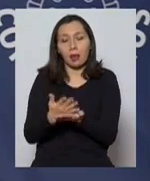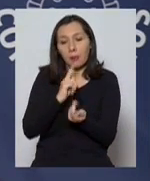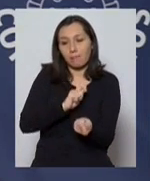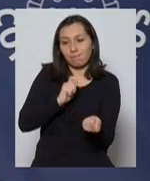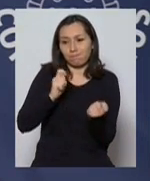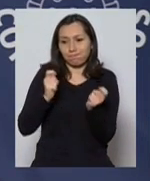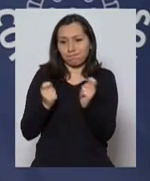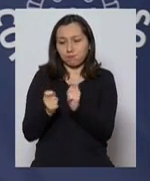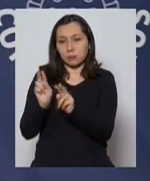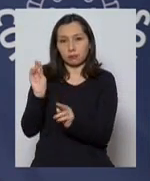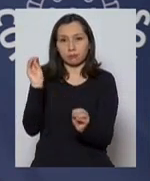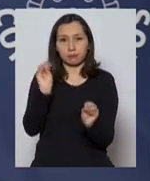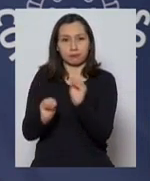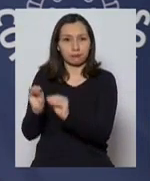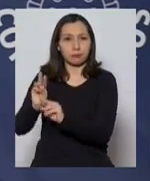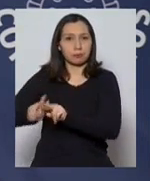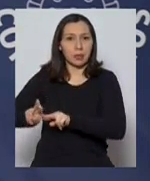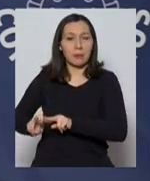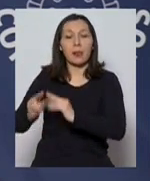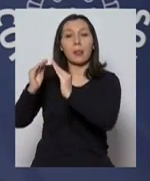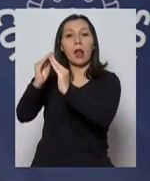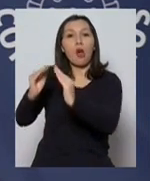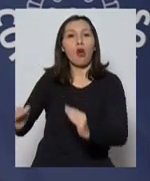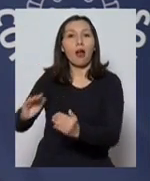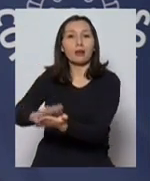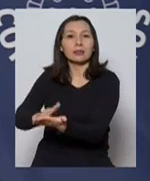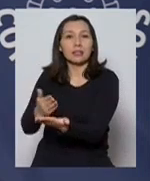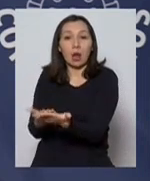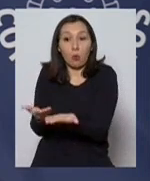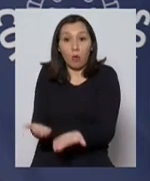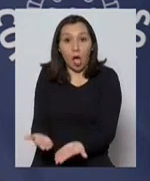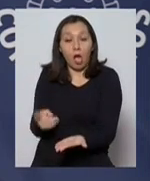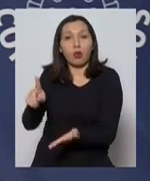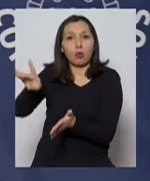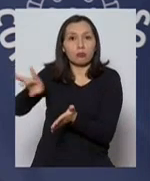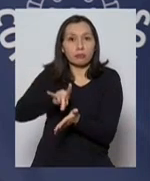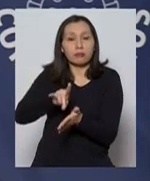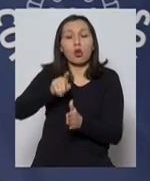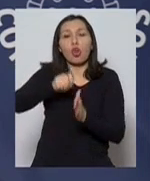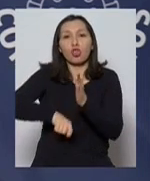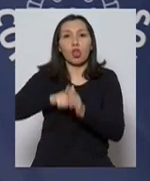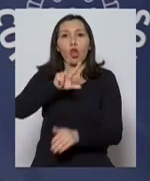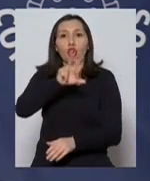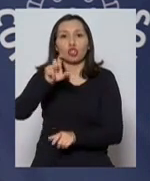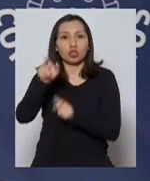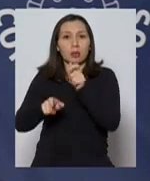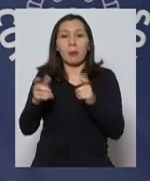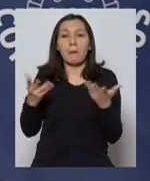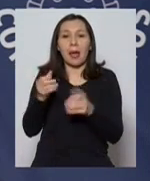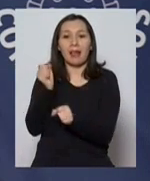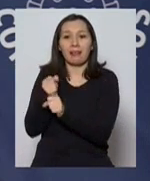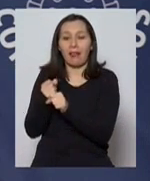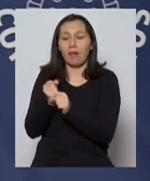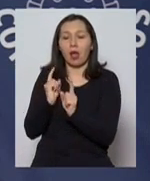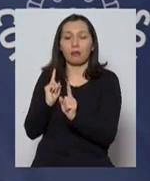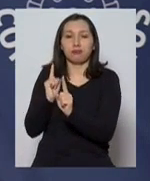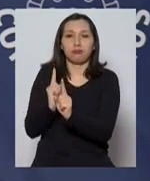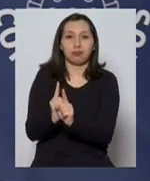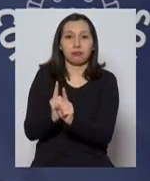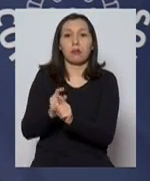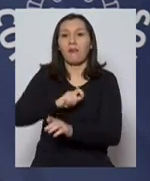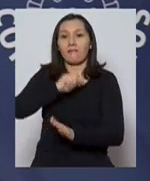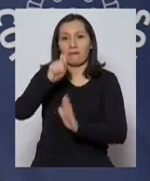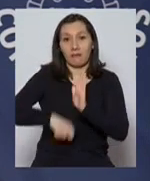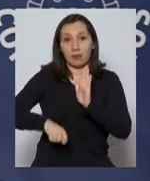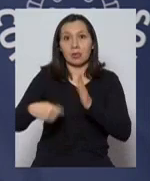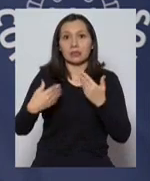residencia sanitaria, hoy día se contrataron 800 personas para este propósito, hemos firmado